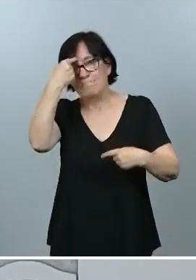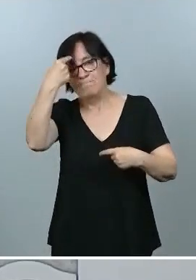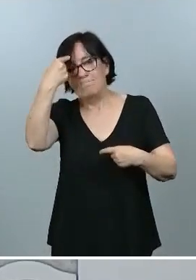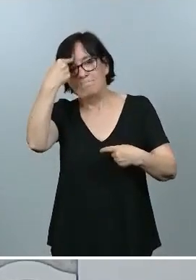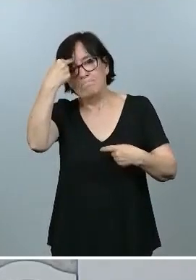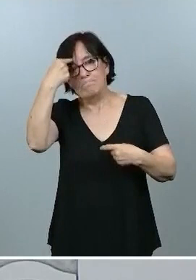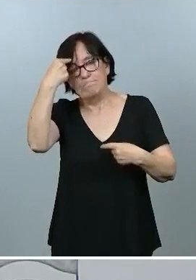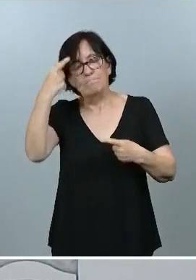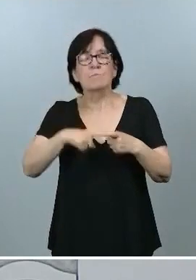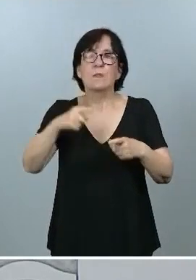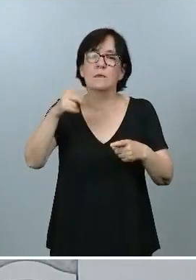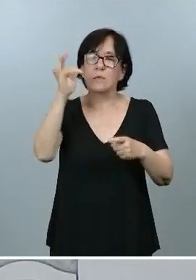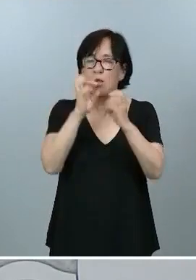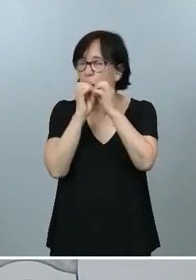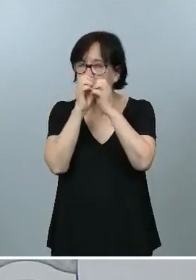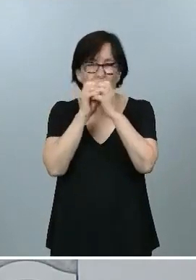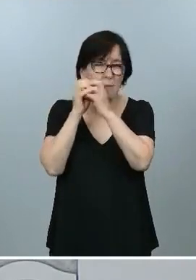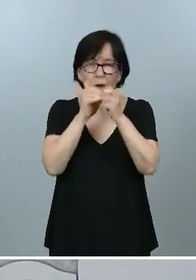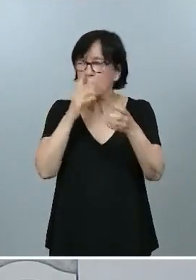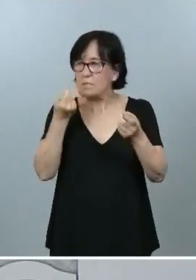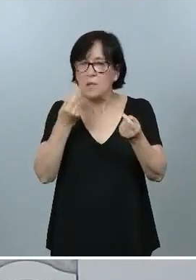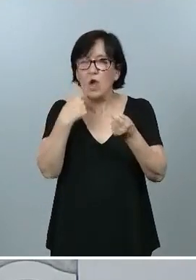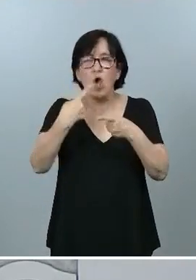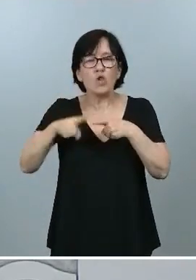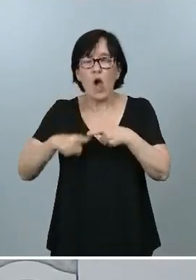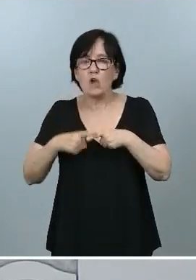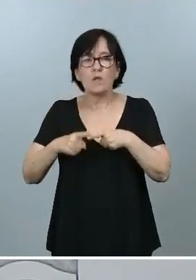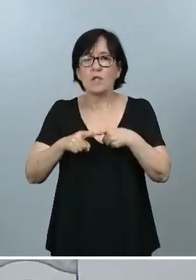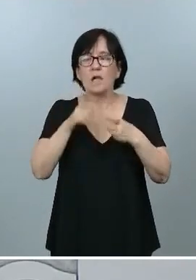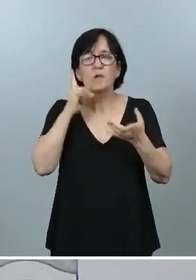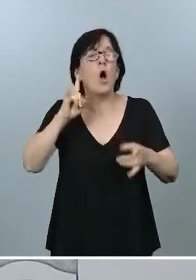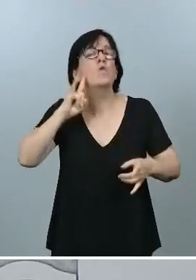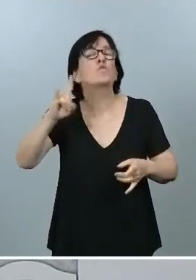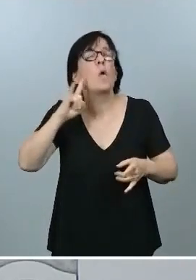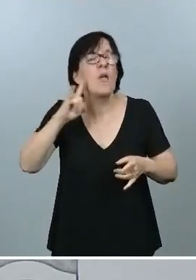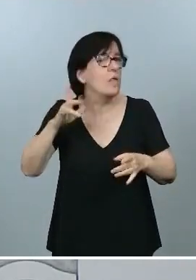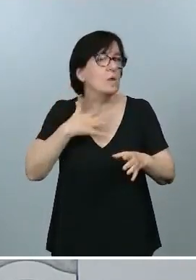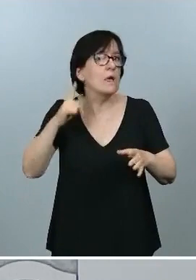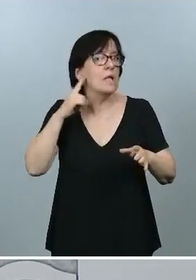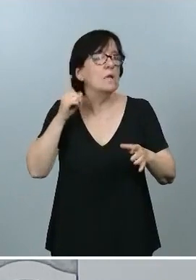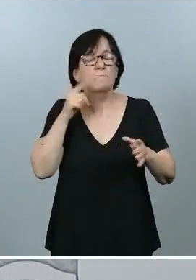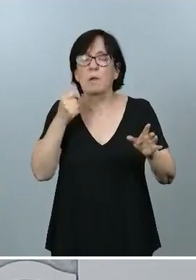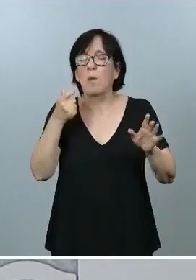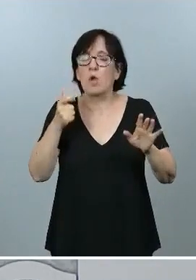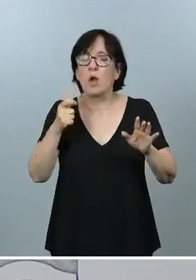las teorías conspiranoides y por cualquier cuestión que plantee ruido y, de alguna forma, nos distraiga a todos de lo que tenemos que estar. ¡Gracias!